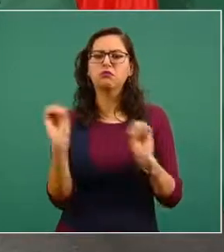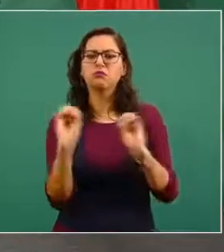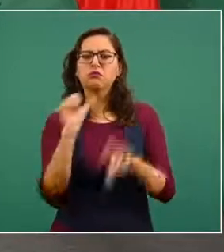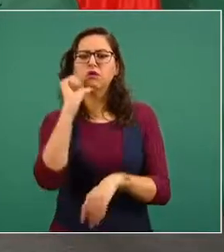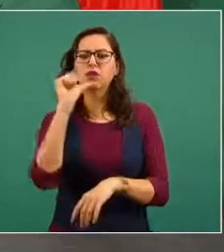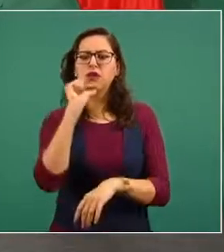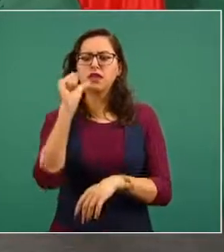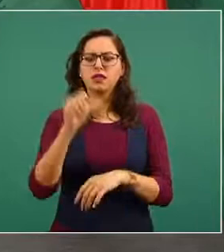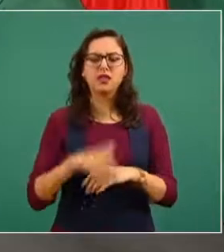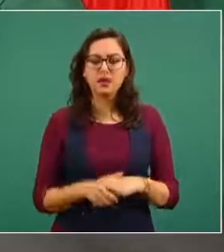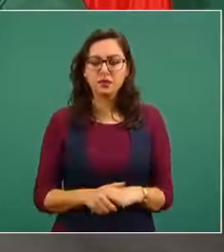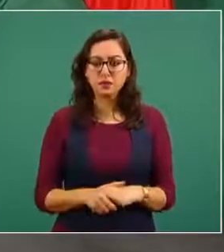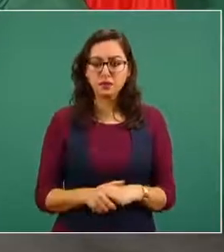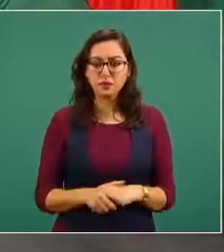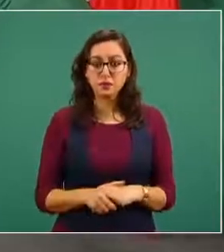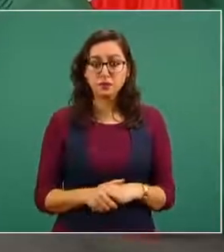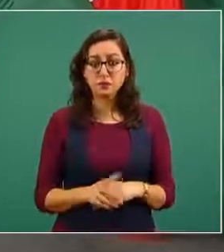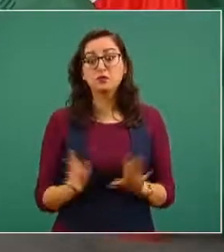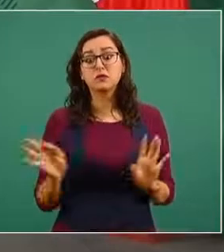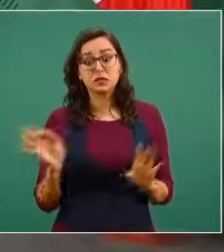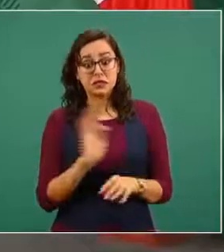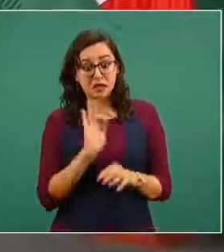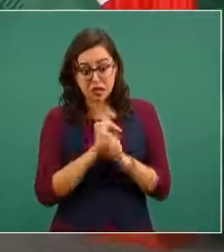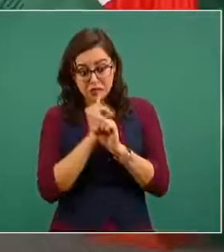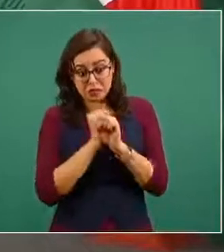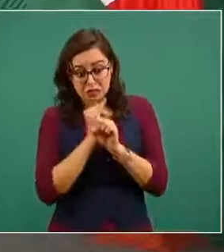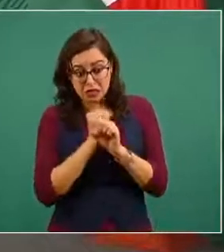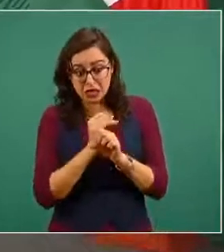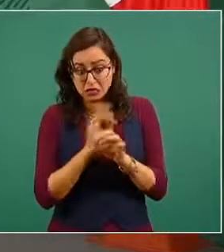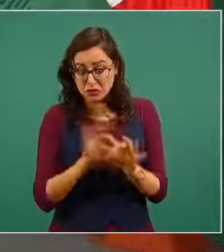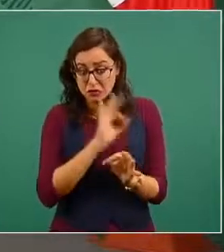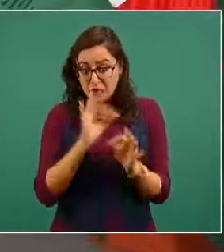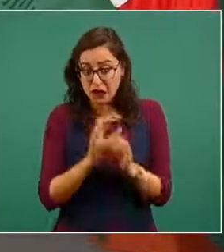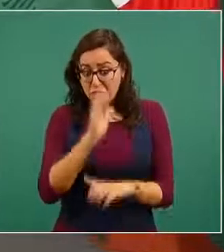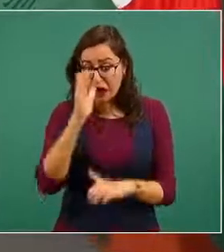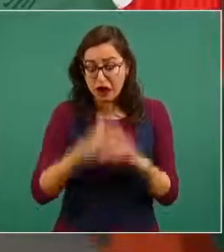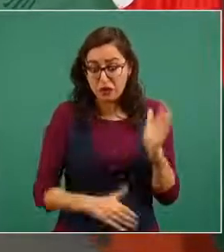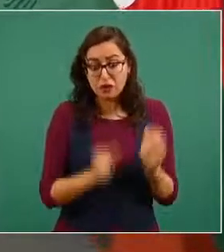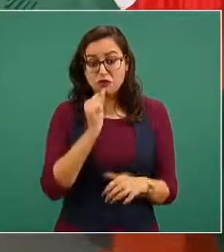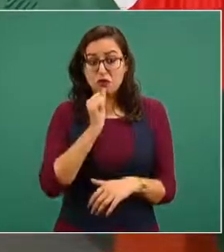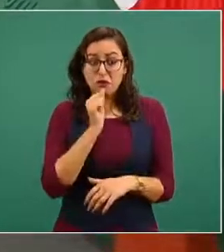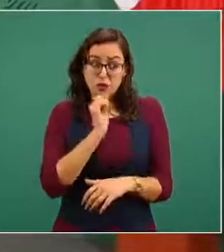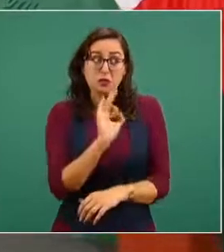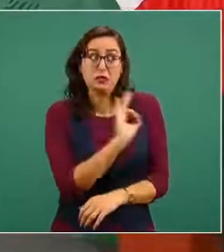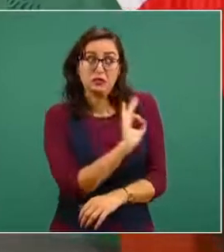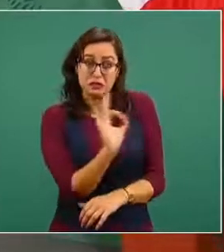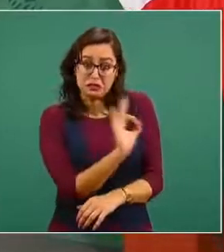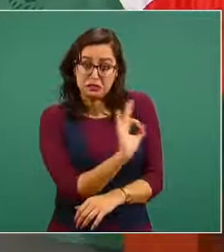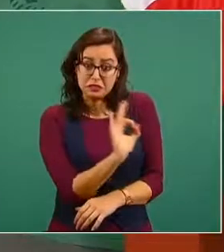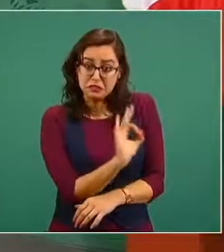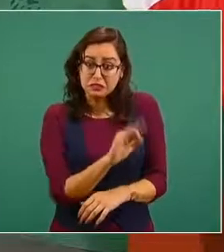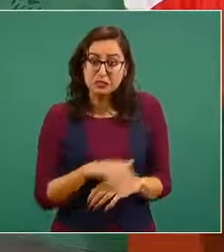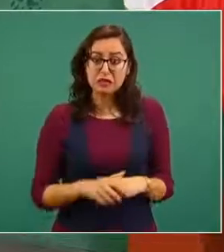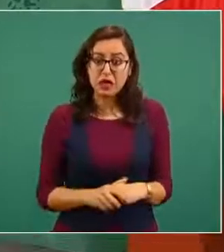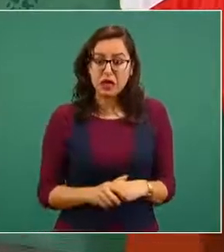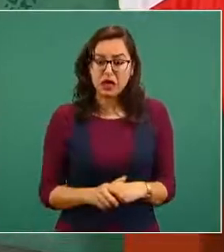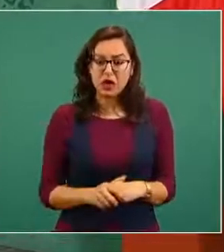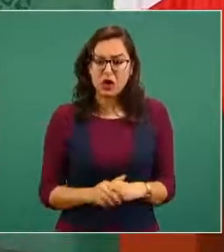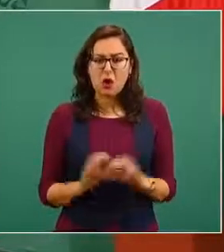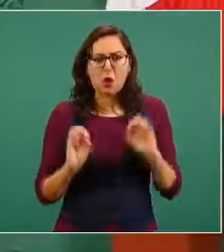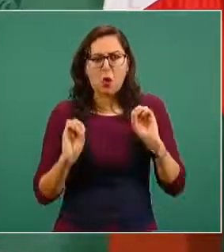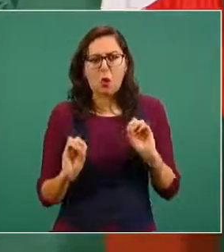A lo mejor no habían terminado de investigar o ya tenían la investigación y no